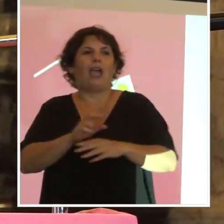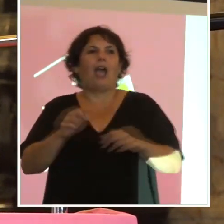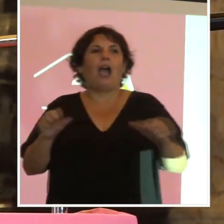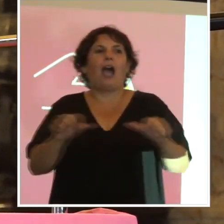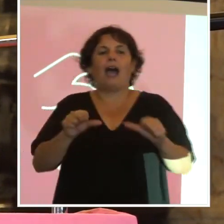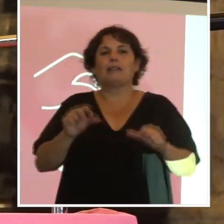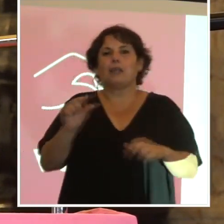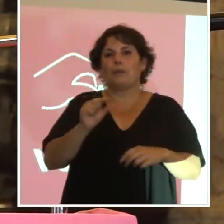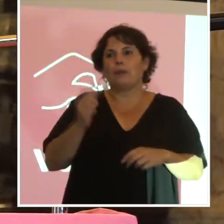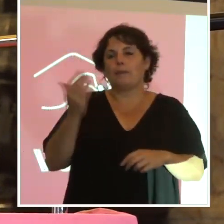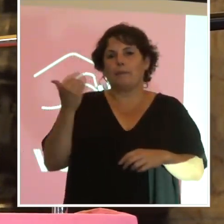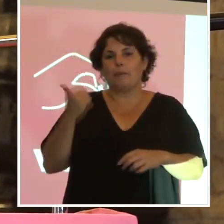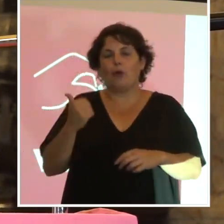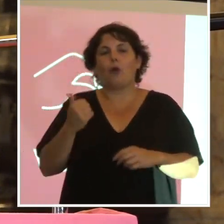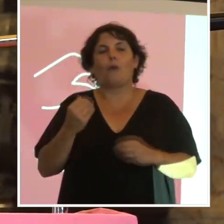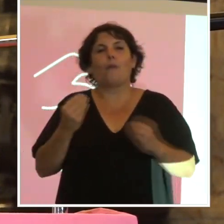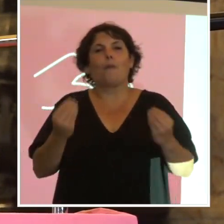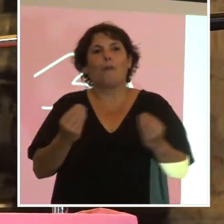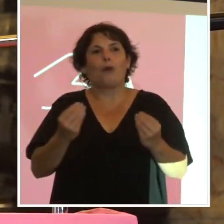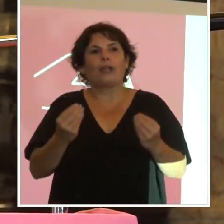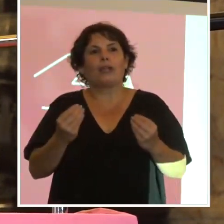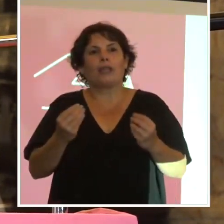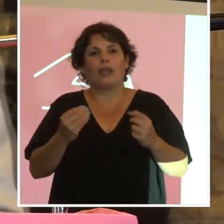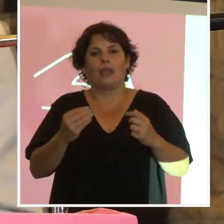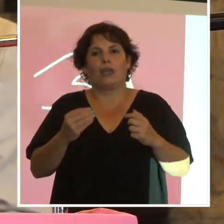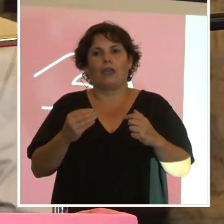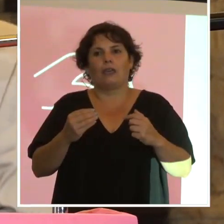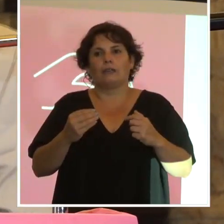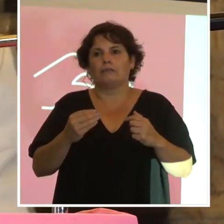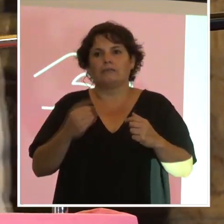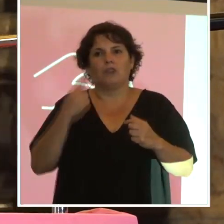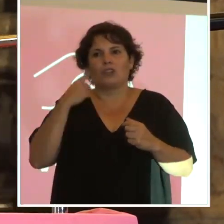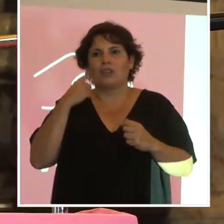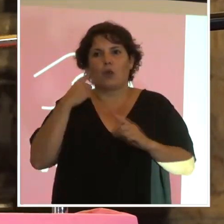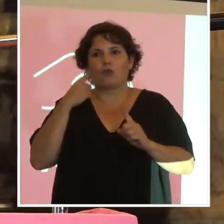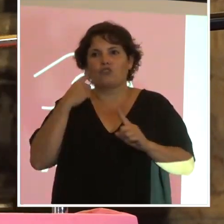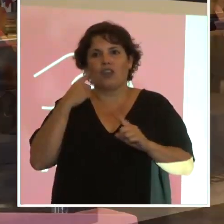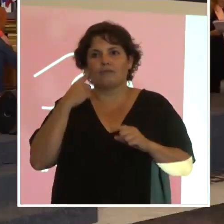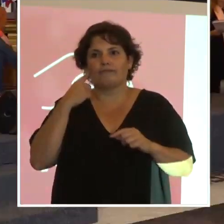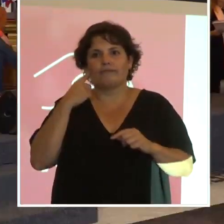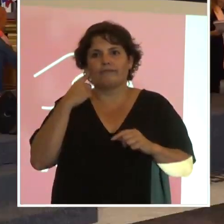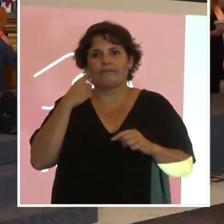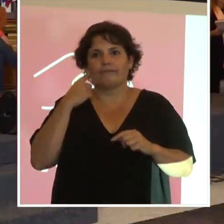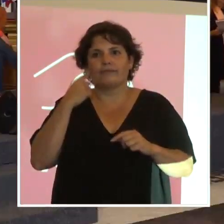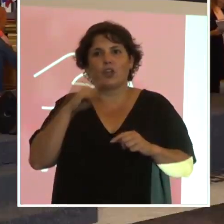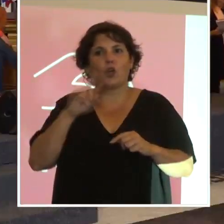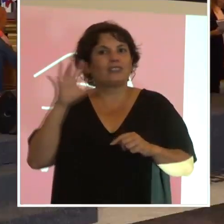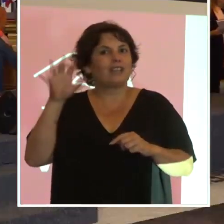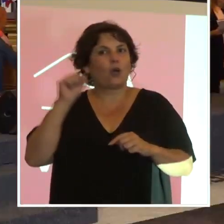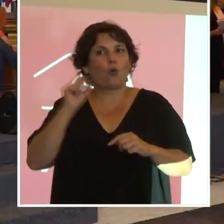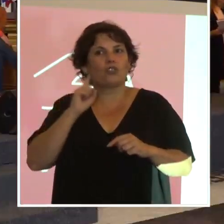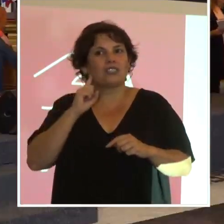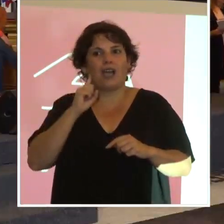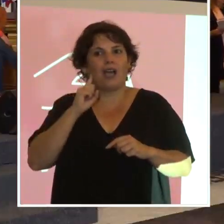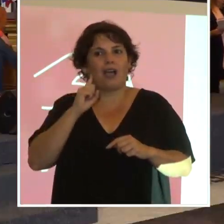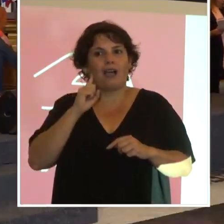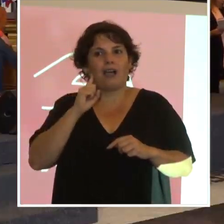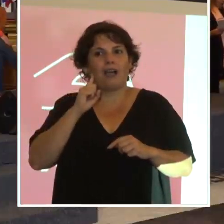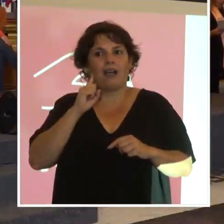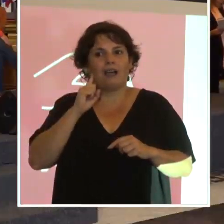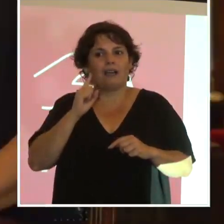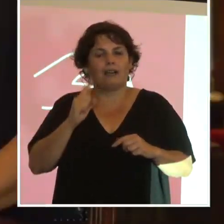poco, les cuento una anécdota, por qué a nosotros es tan caro esto. Hace bien pocos meses en Paysandú